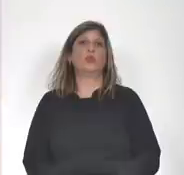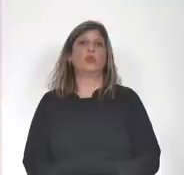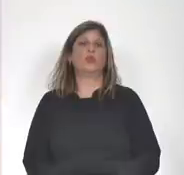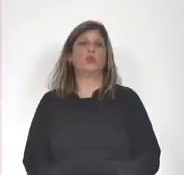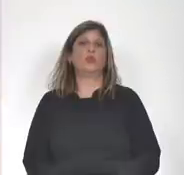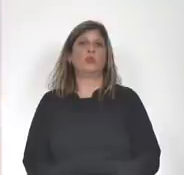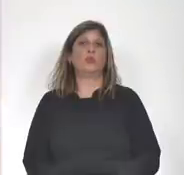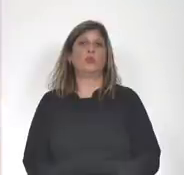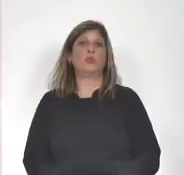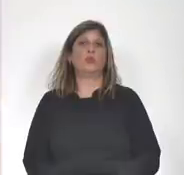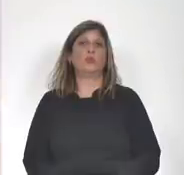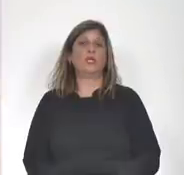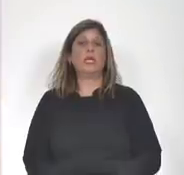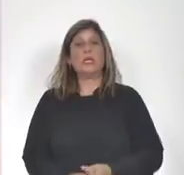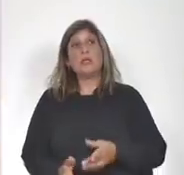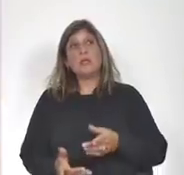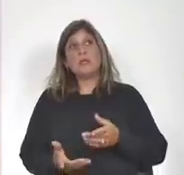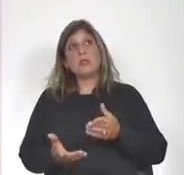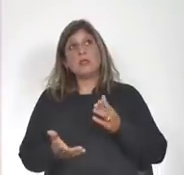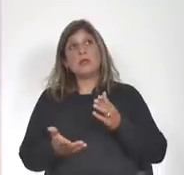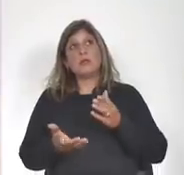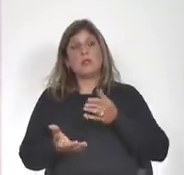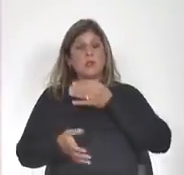que explican